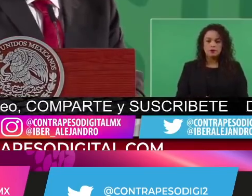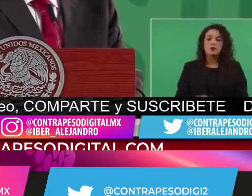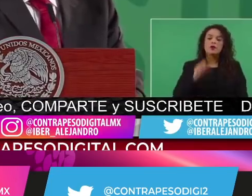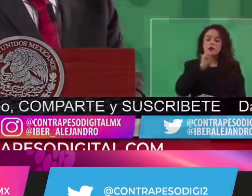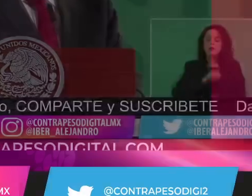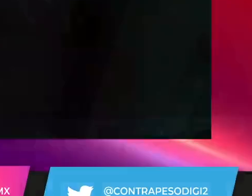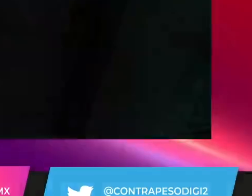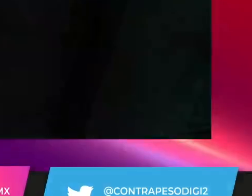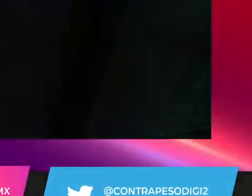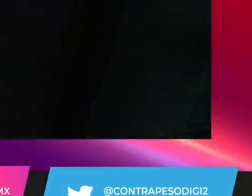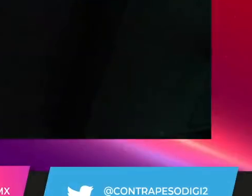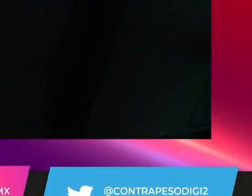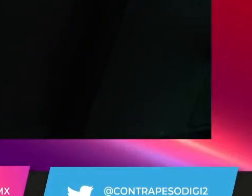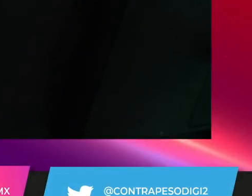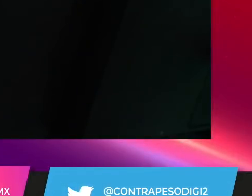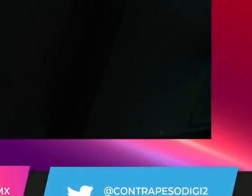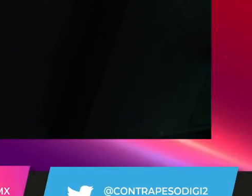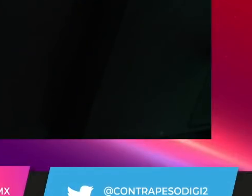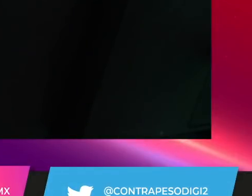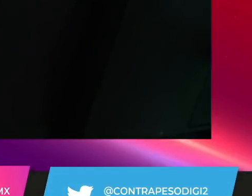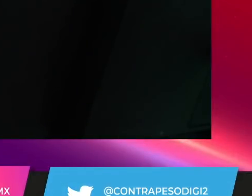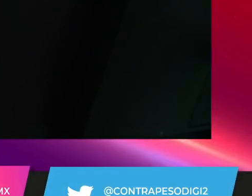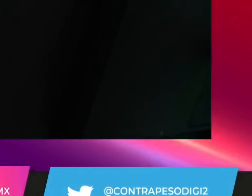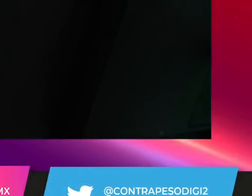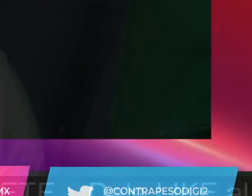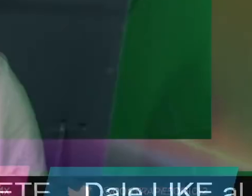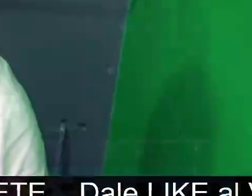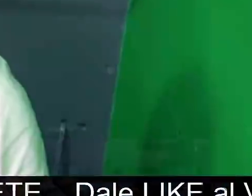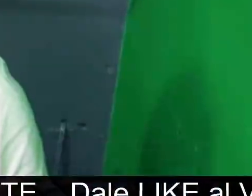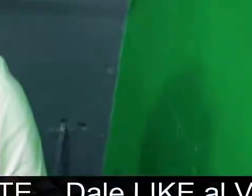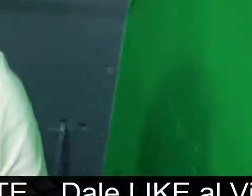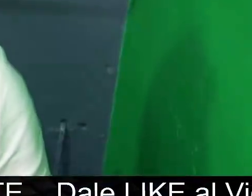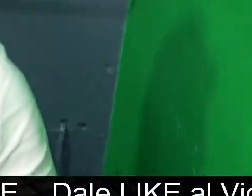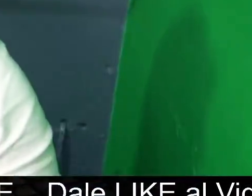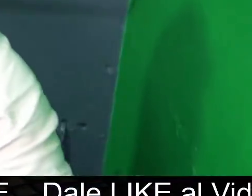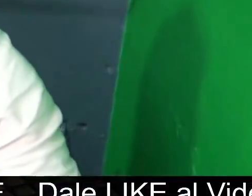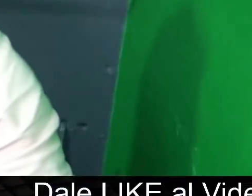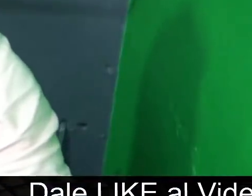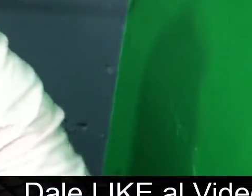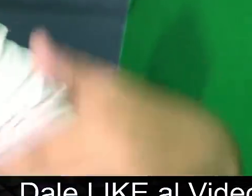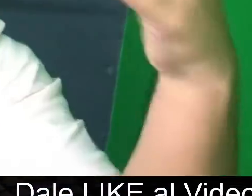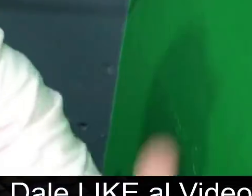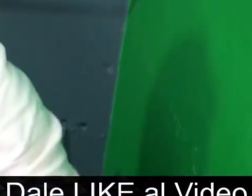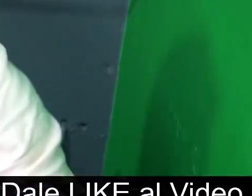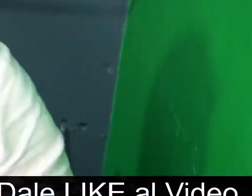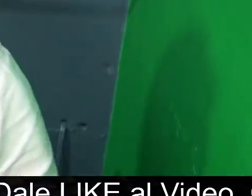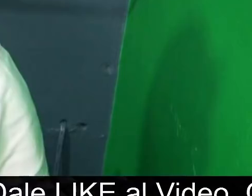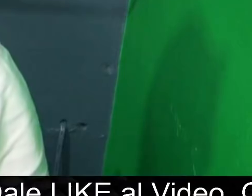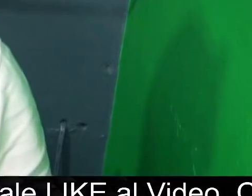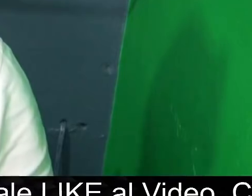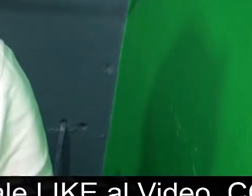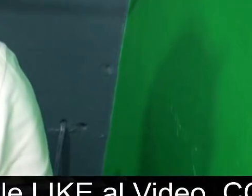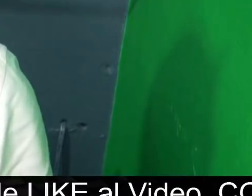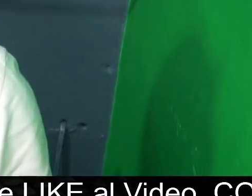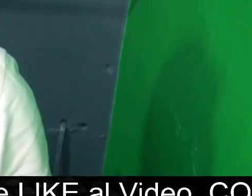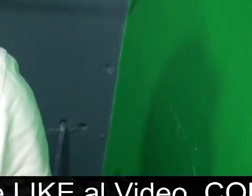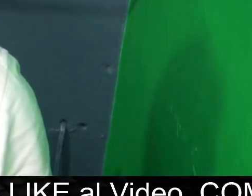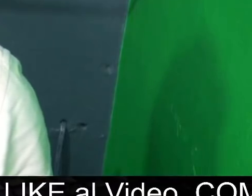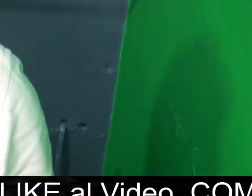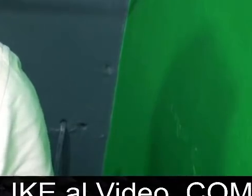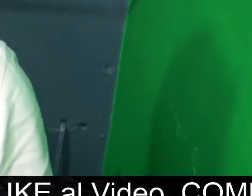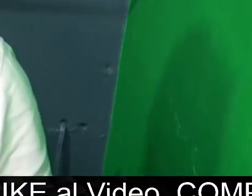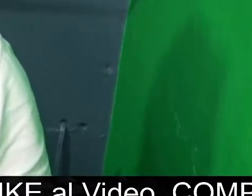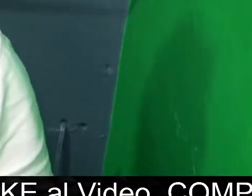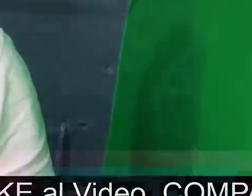favor, a que comparta este video, a que le dé manita arriba, ya que se suscriba a Contrapeso Digital con su